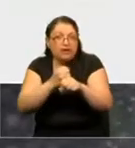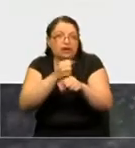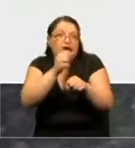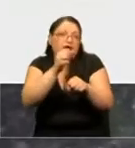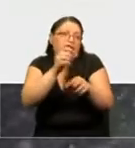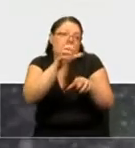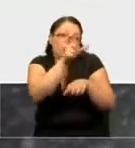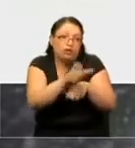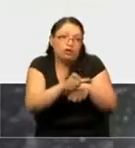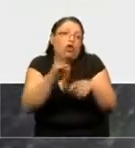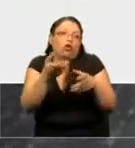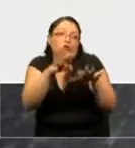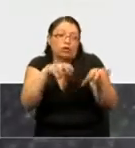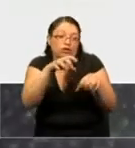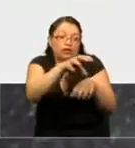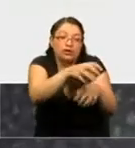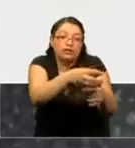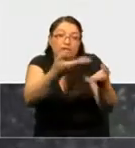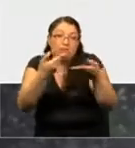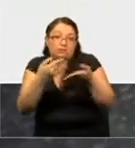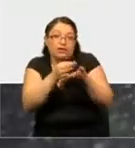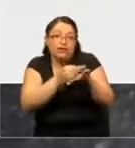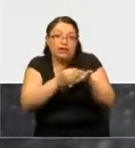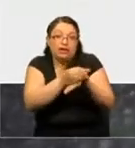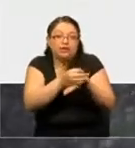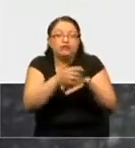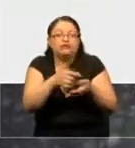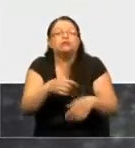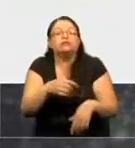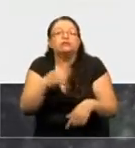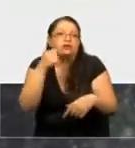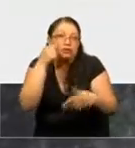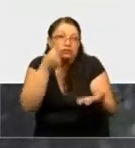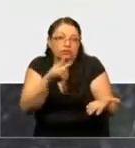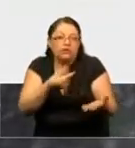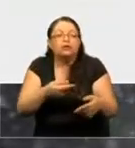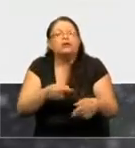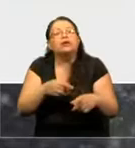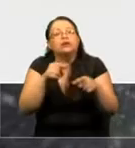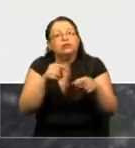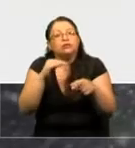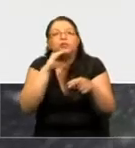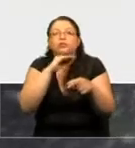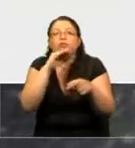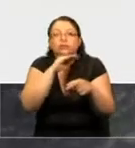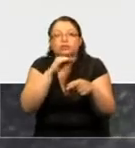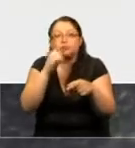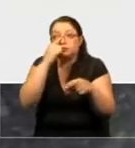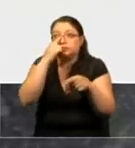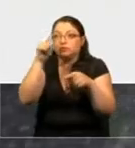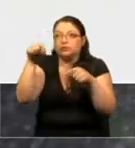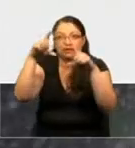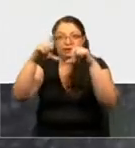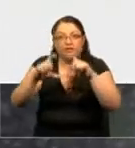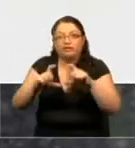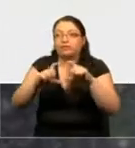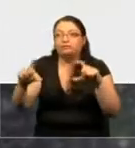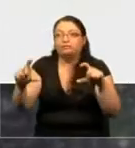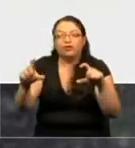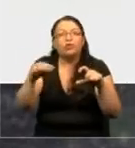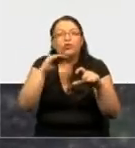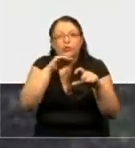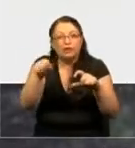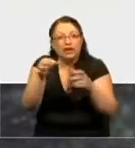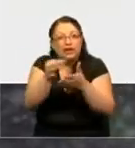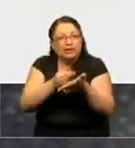que están siendo los donantes de estas muestras de piel, y utilizar, en la parte de abajo, en la diapositiva, utilizar estas